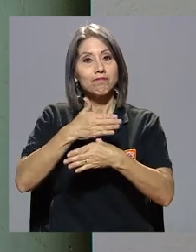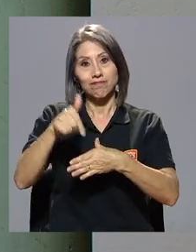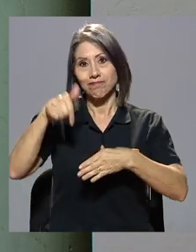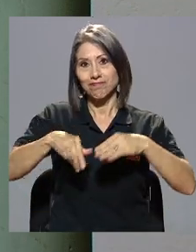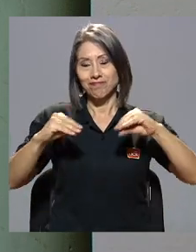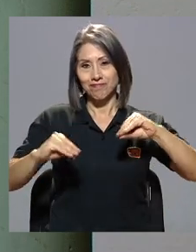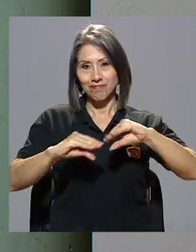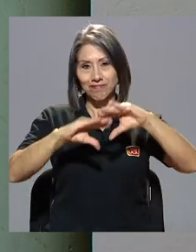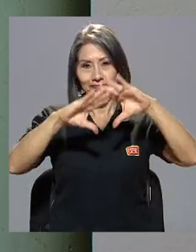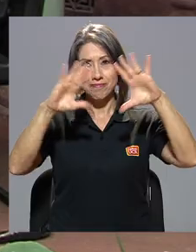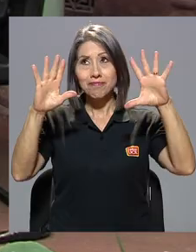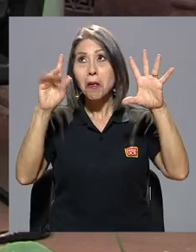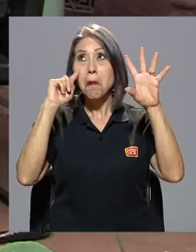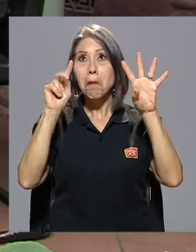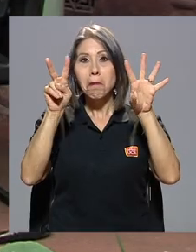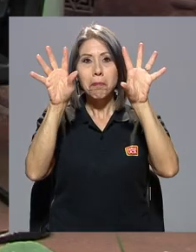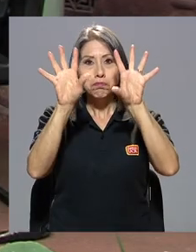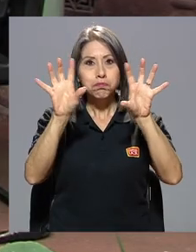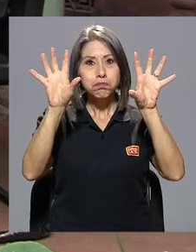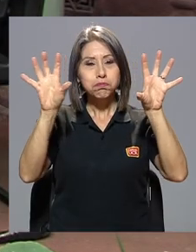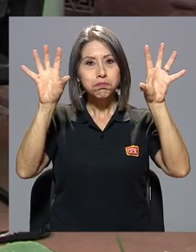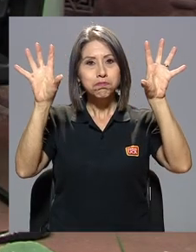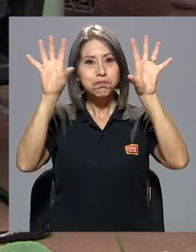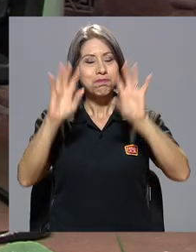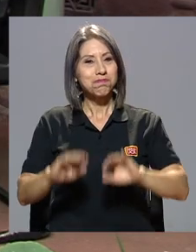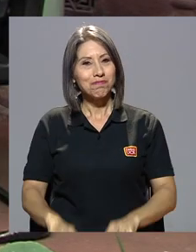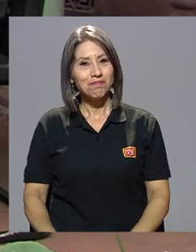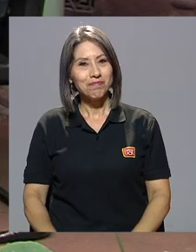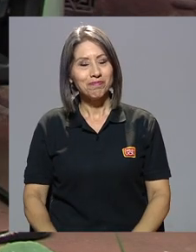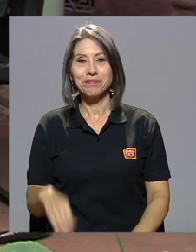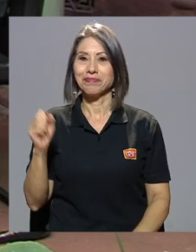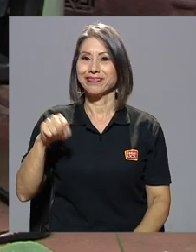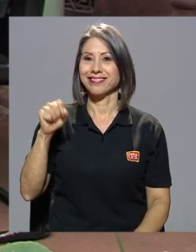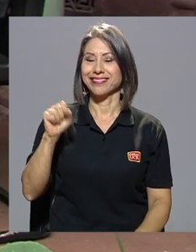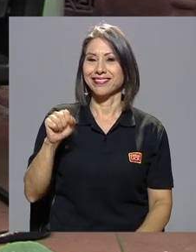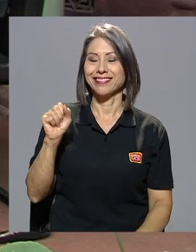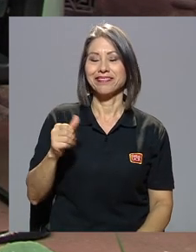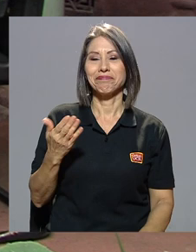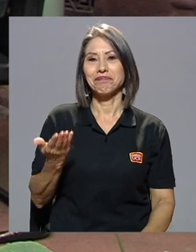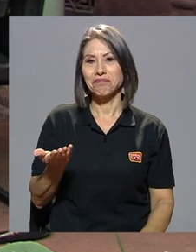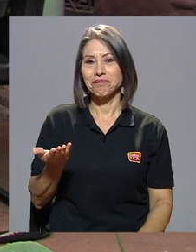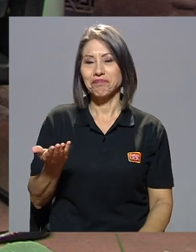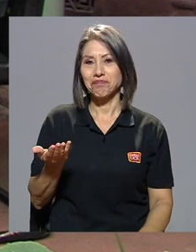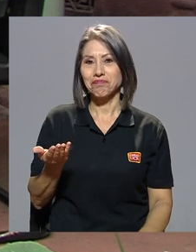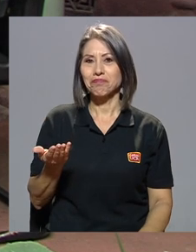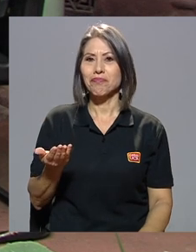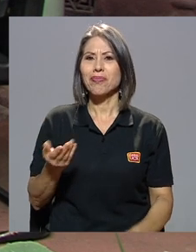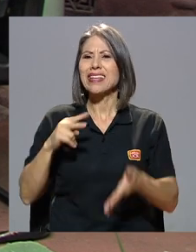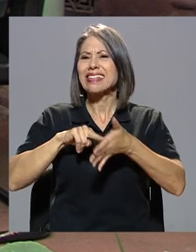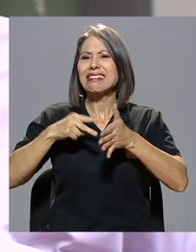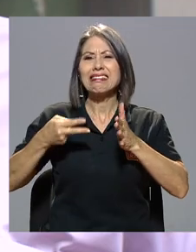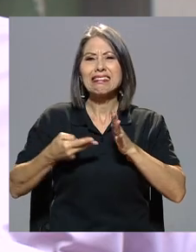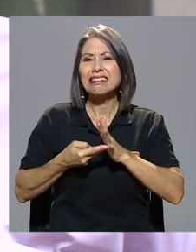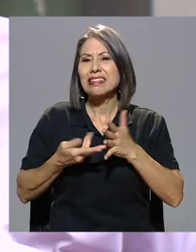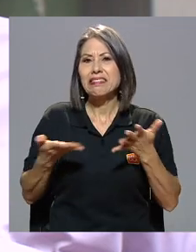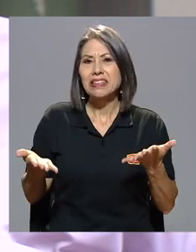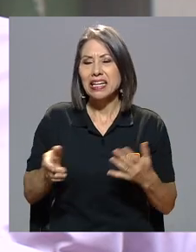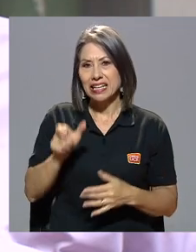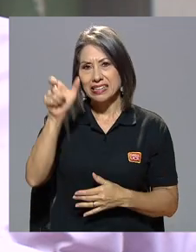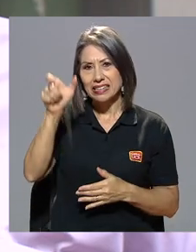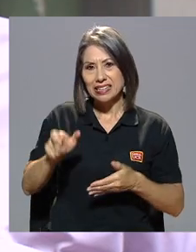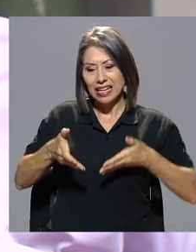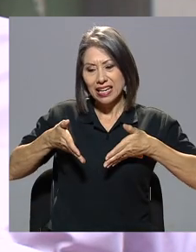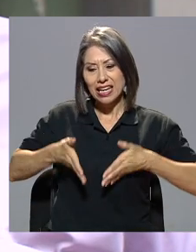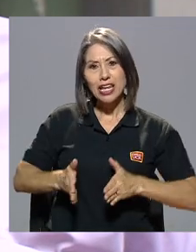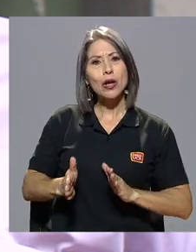compartiendo esta mañana nubladita. Pues sí, Don Manuel. ¿Qué significa